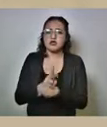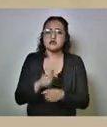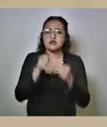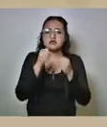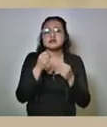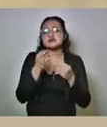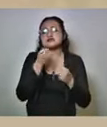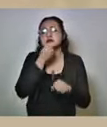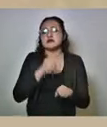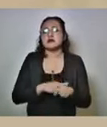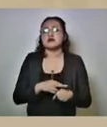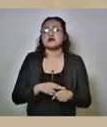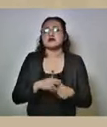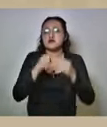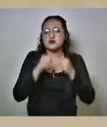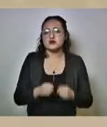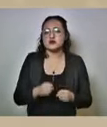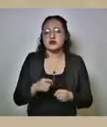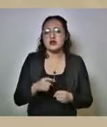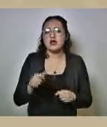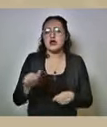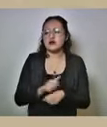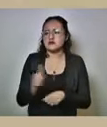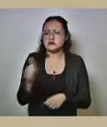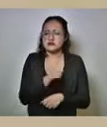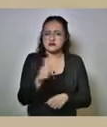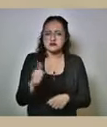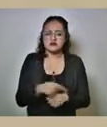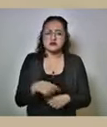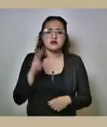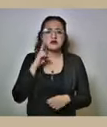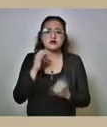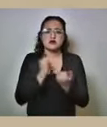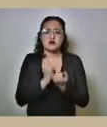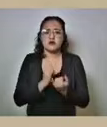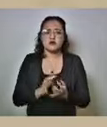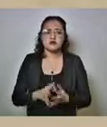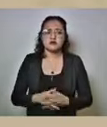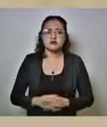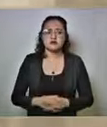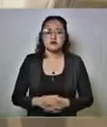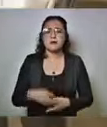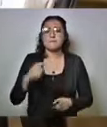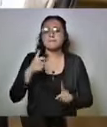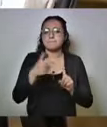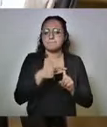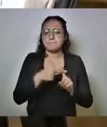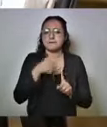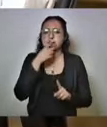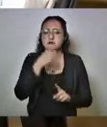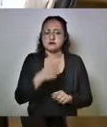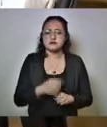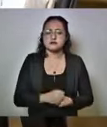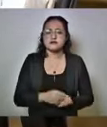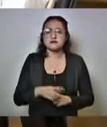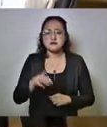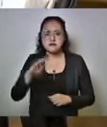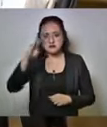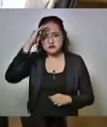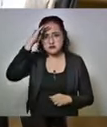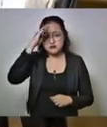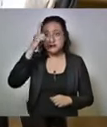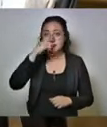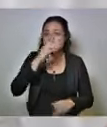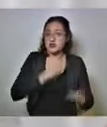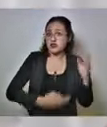el Estado en coordinación con autoridades municipales y el medio ambiente. Gracias. Primero decirte que la consideración es para